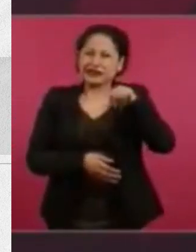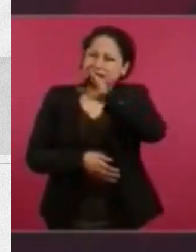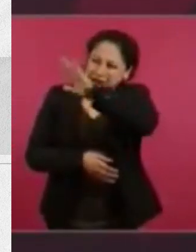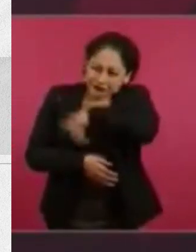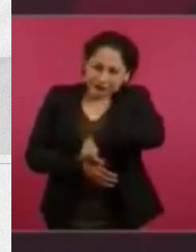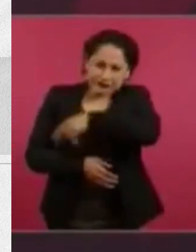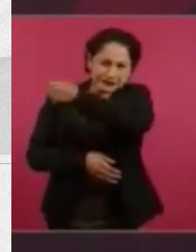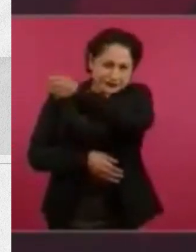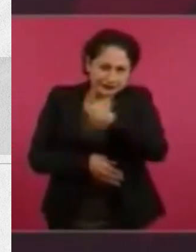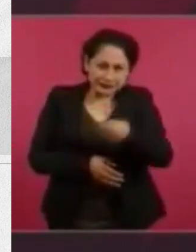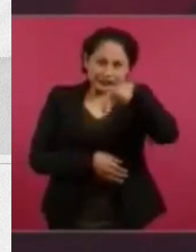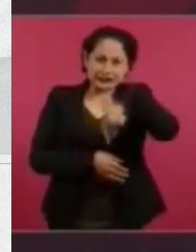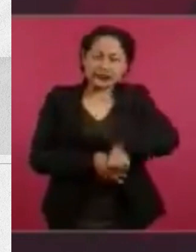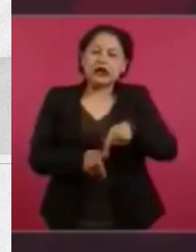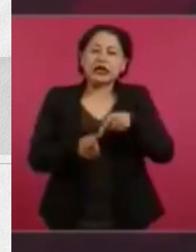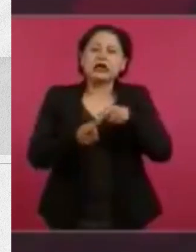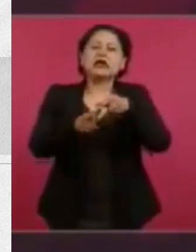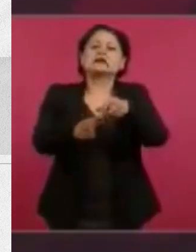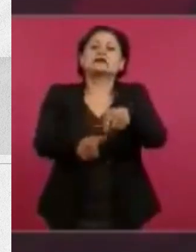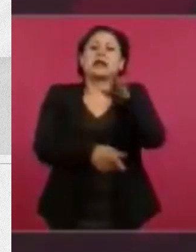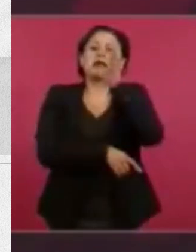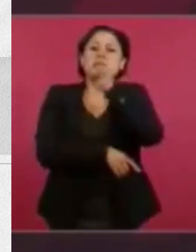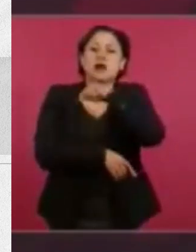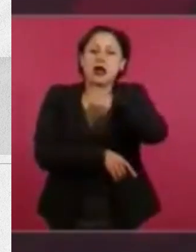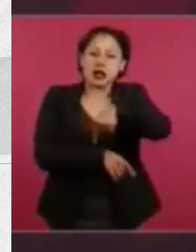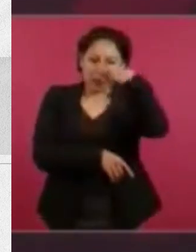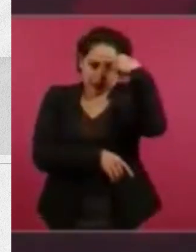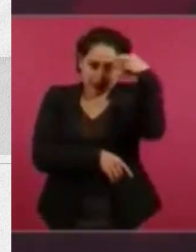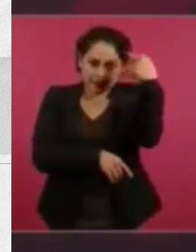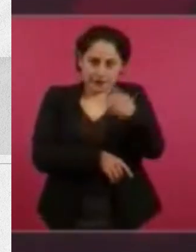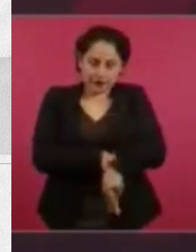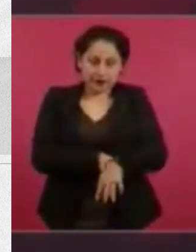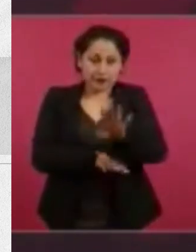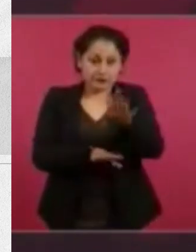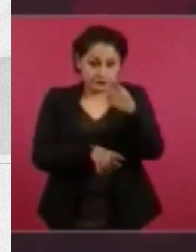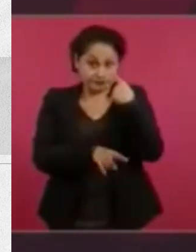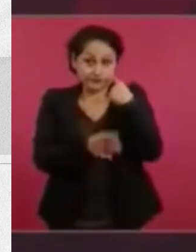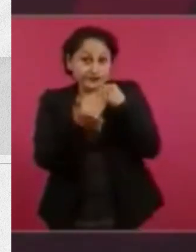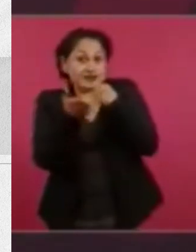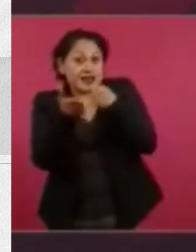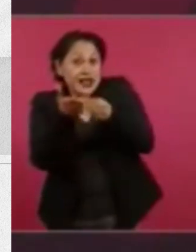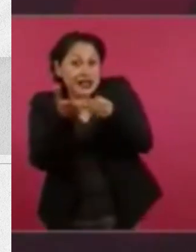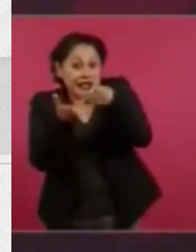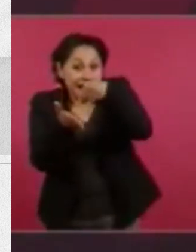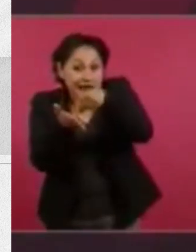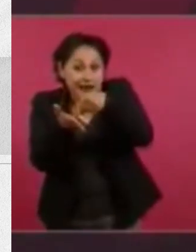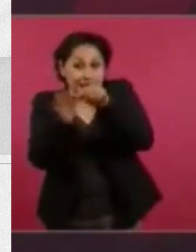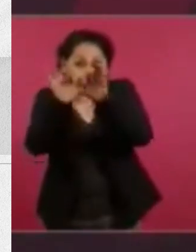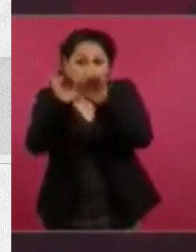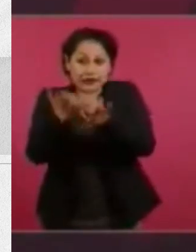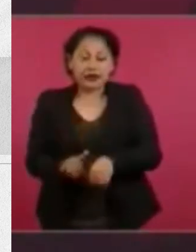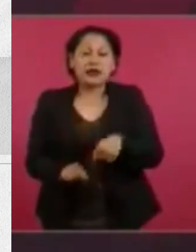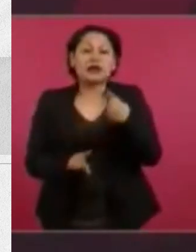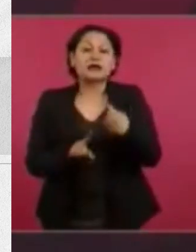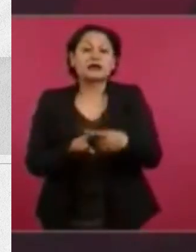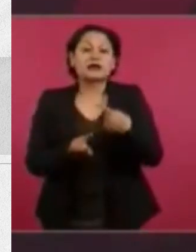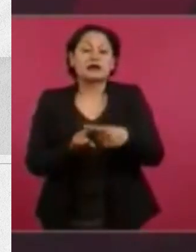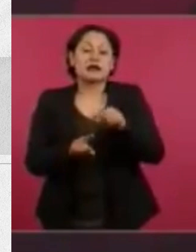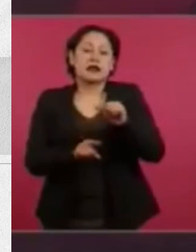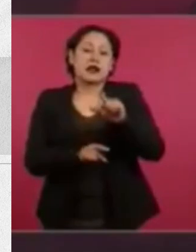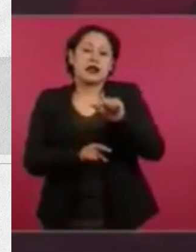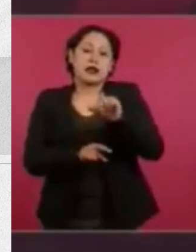Y en la carta de invitación, Salamán, que era el asesor principal del